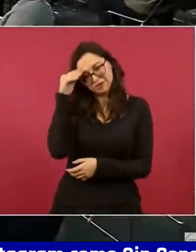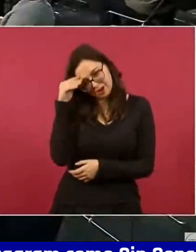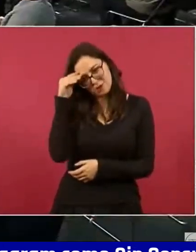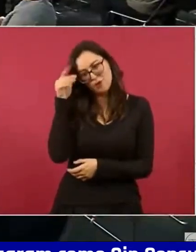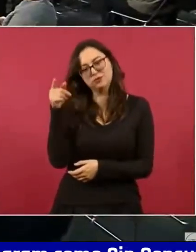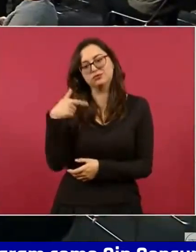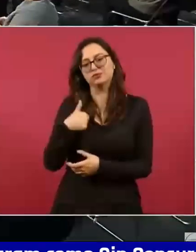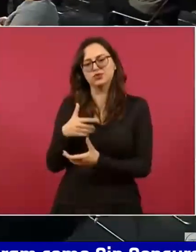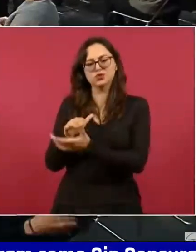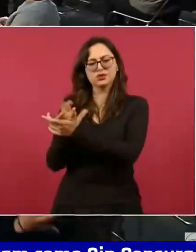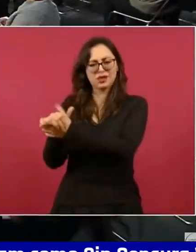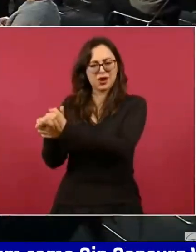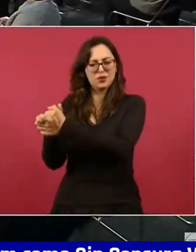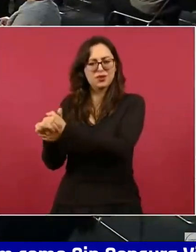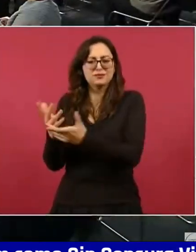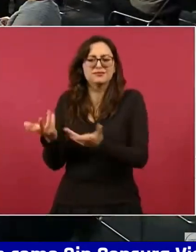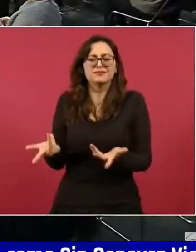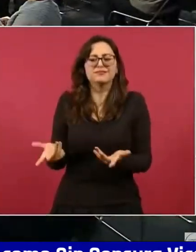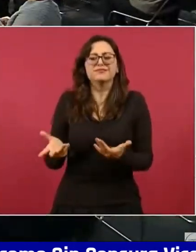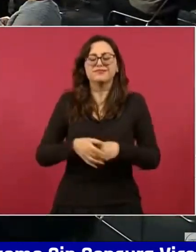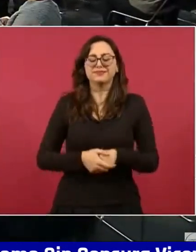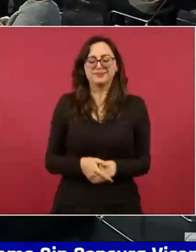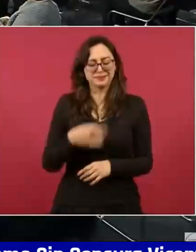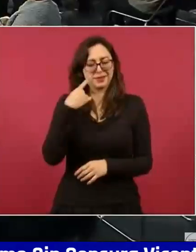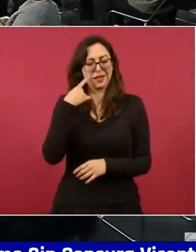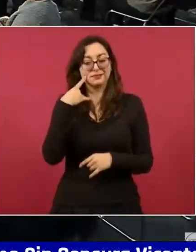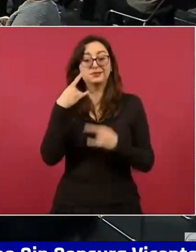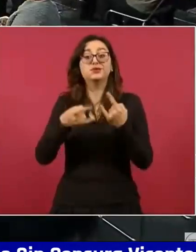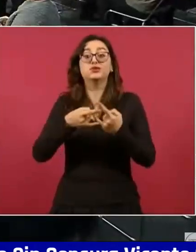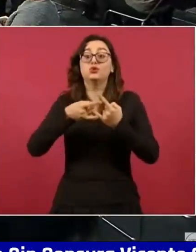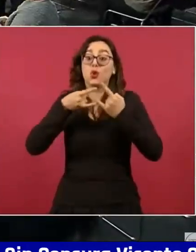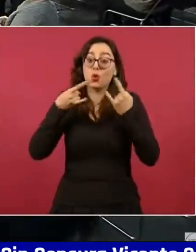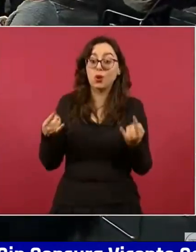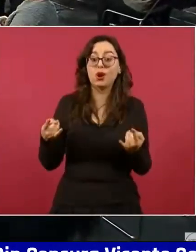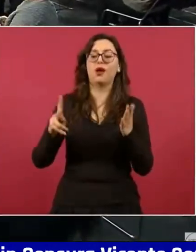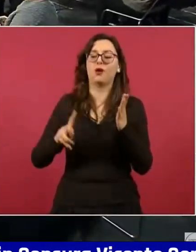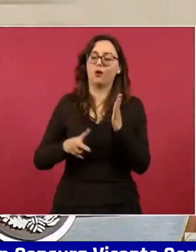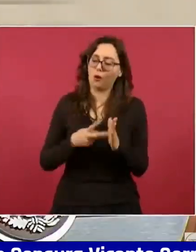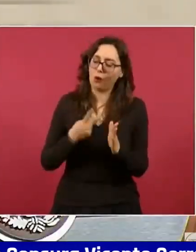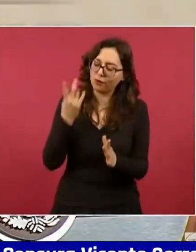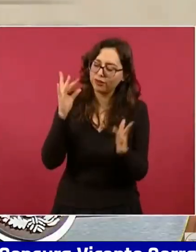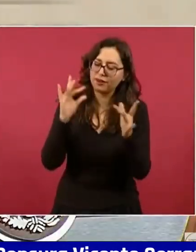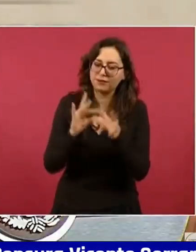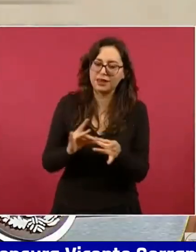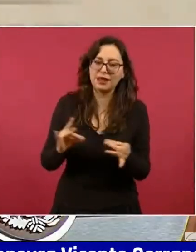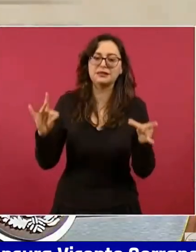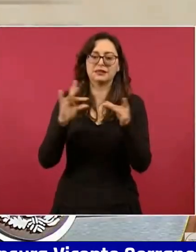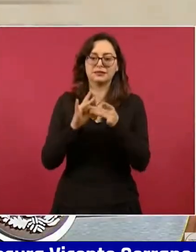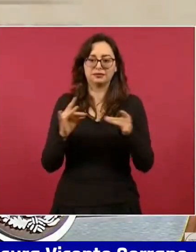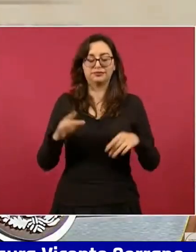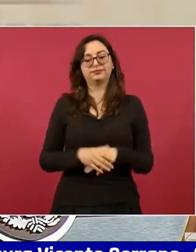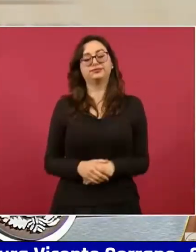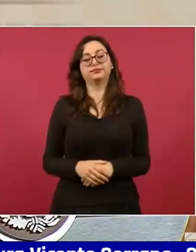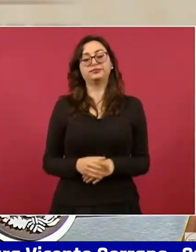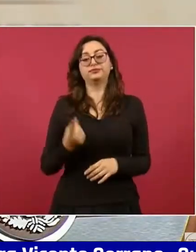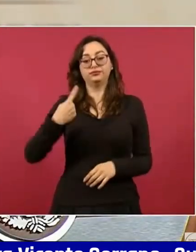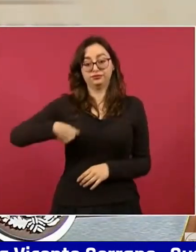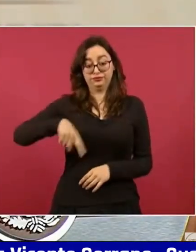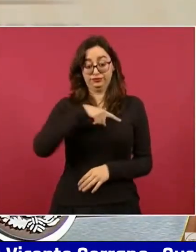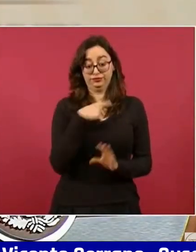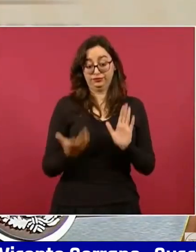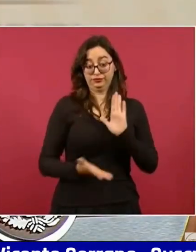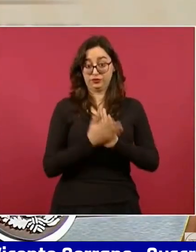por concluirse, de Badiraguato a Guadalupe y Calvo,